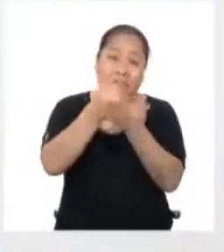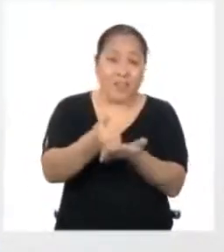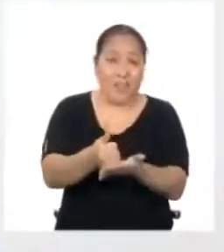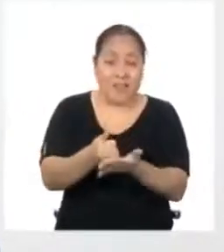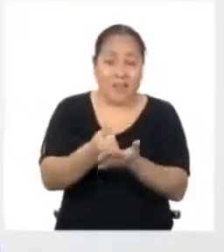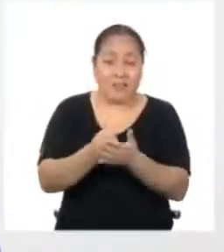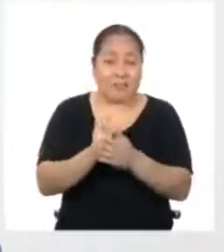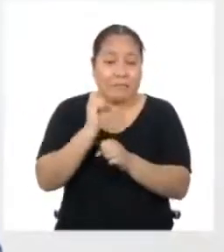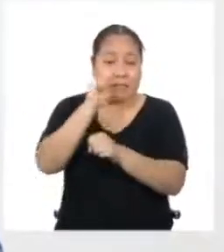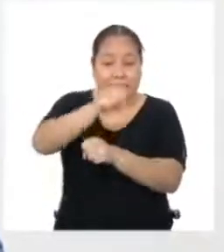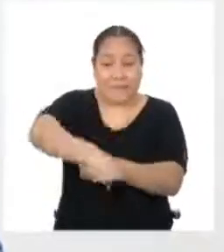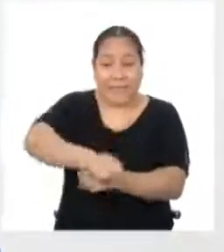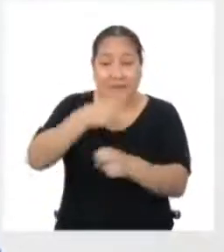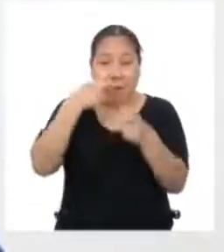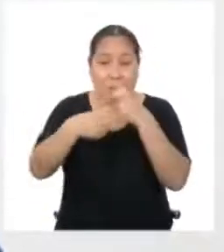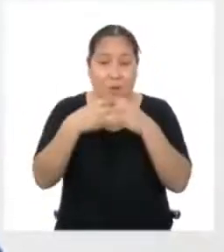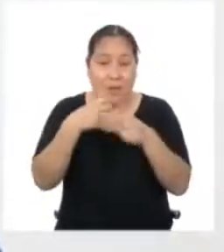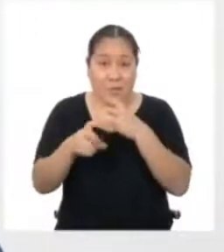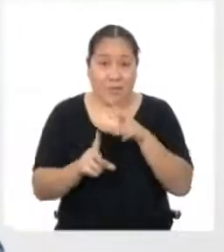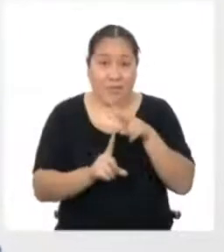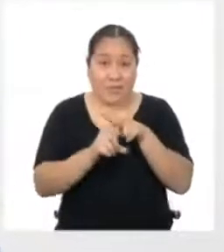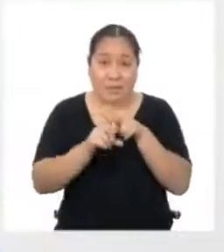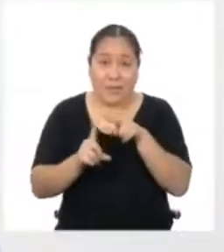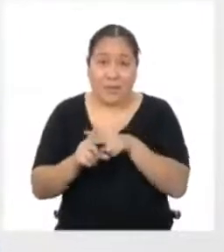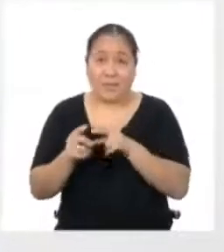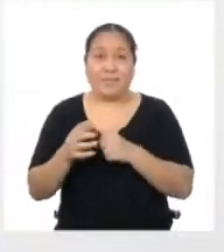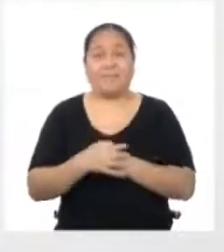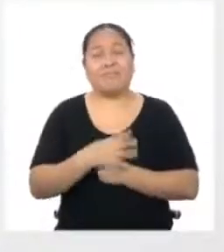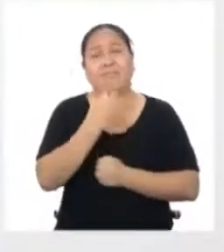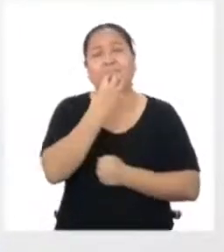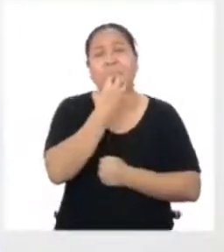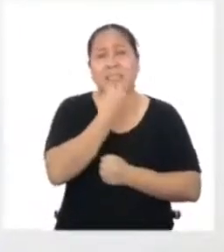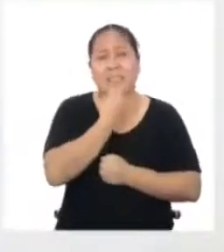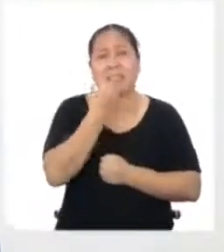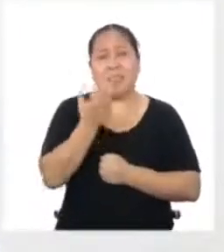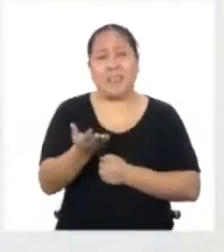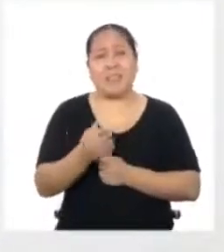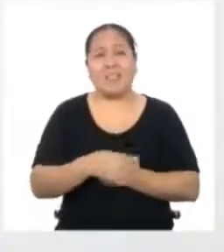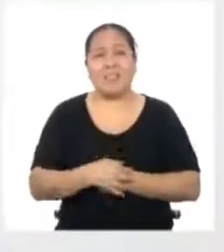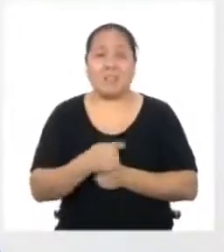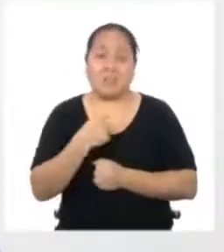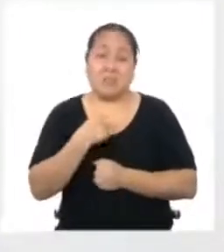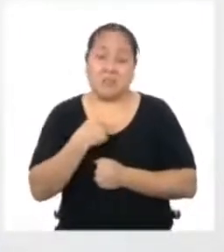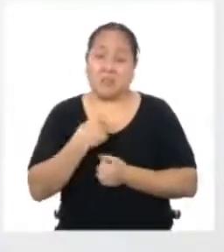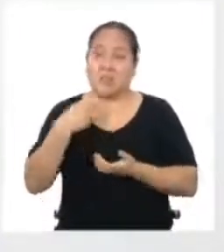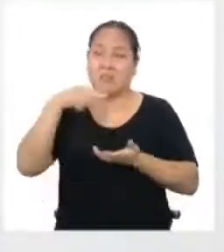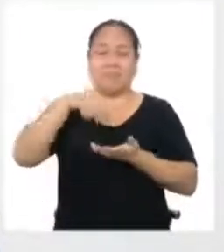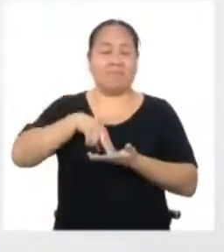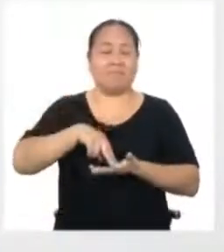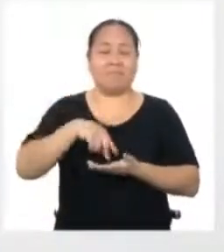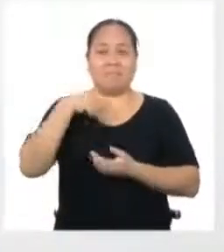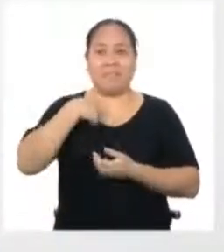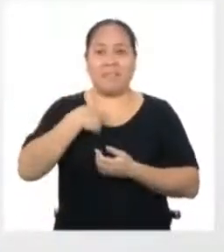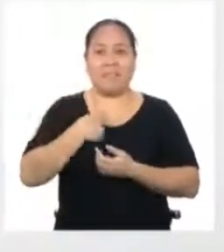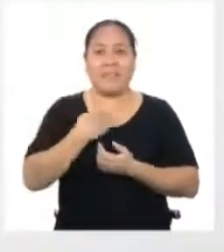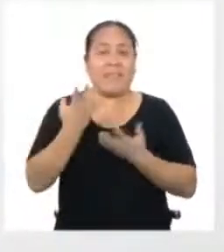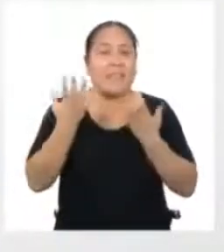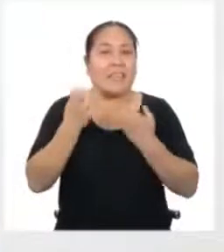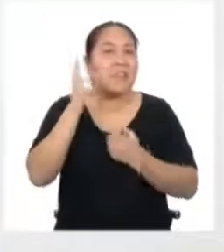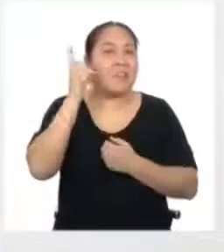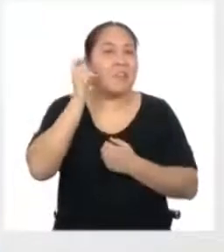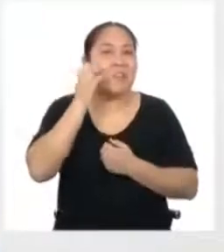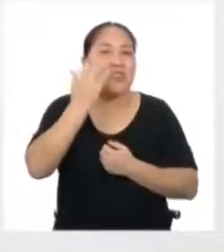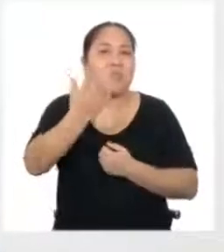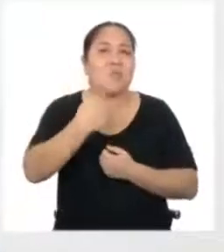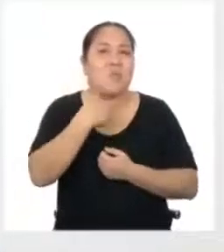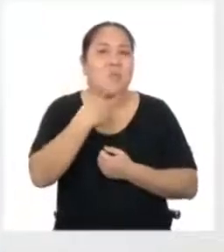dificultades que aparecen al momento Extraño es Así que aquí estoy muerta de ganas de escuchar sus voces